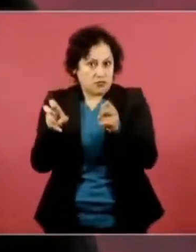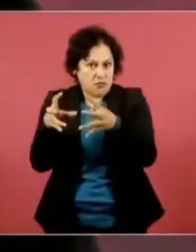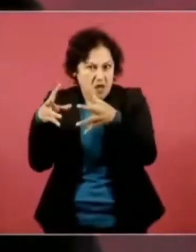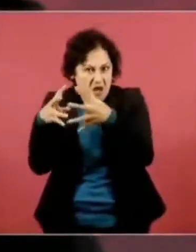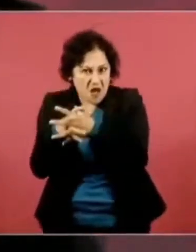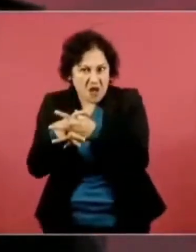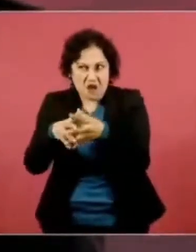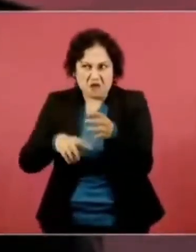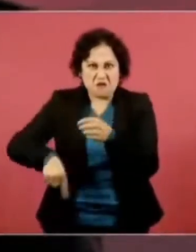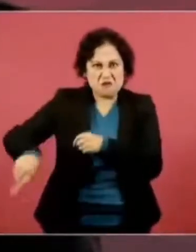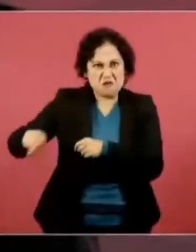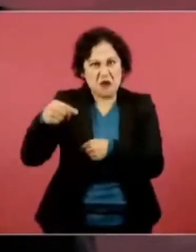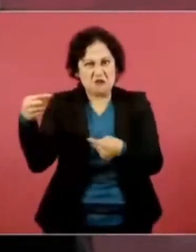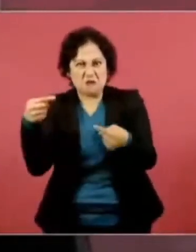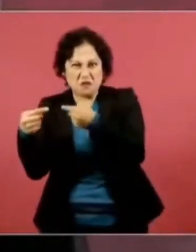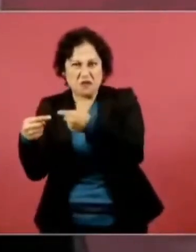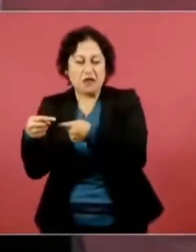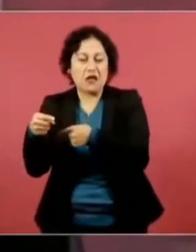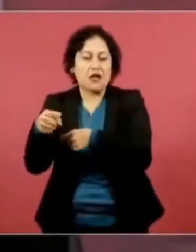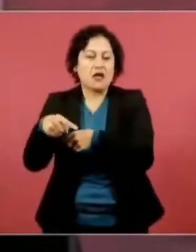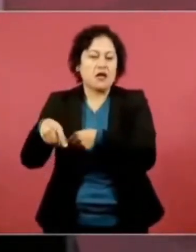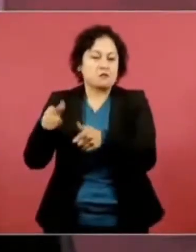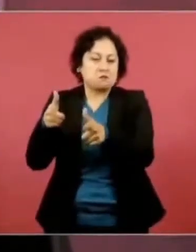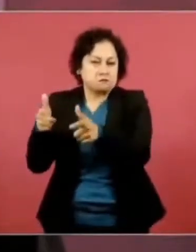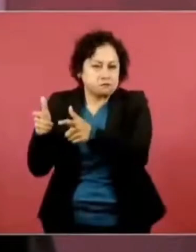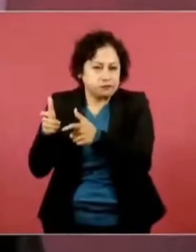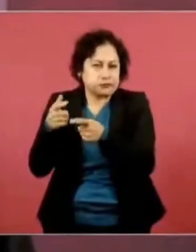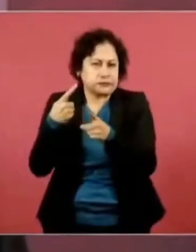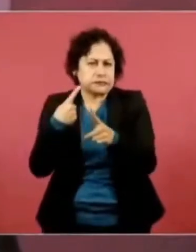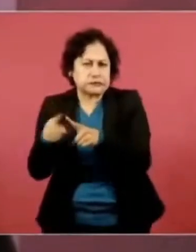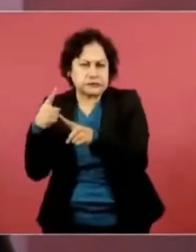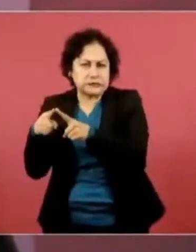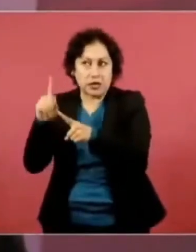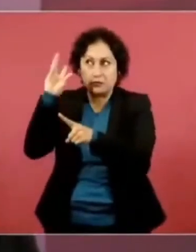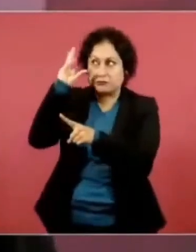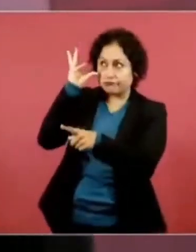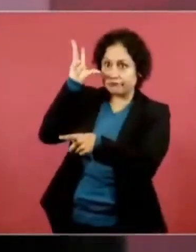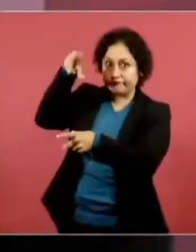Pero en lo que tiene que ver con la comunicación entre las personas,